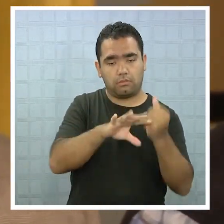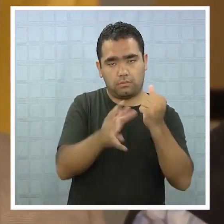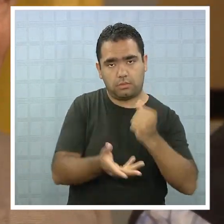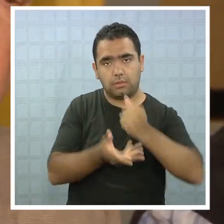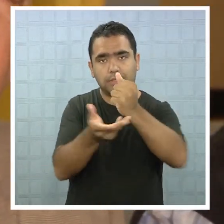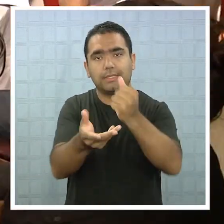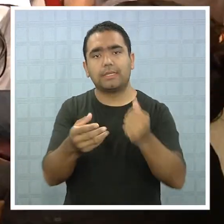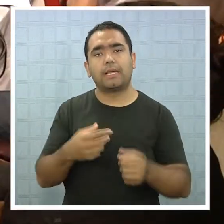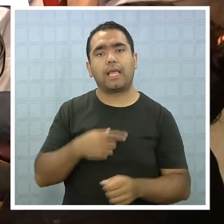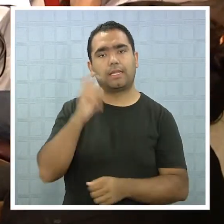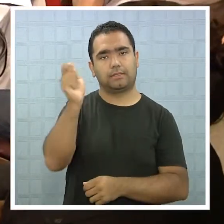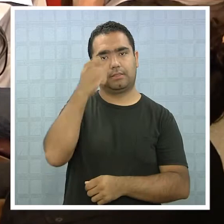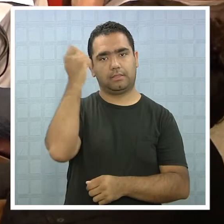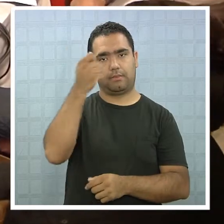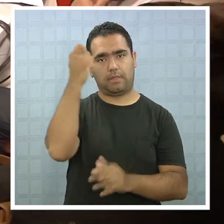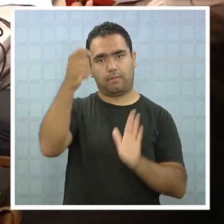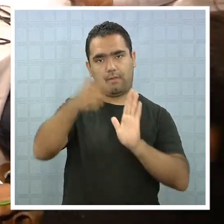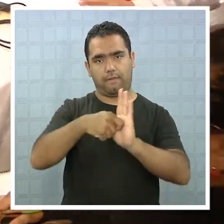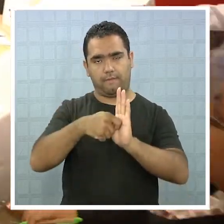septiembre.